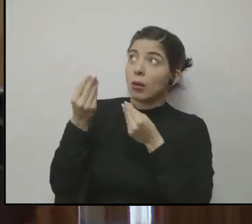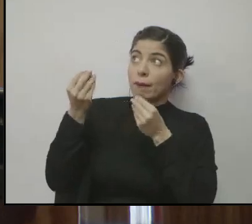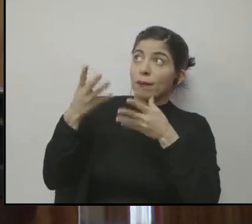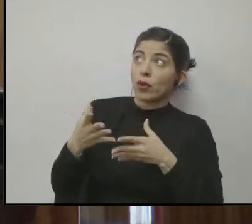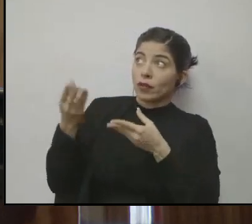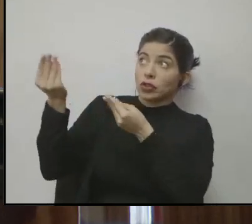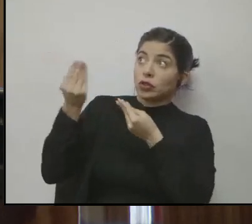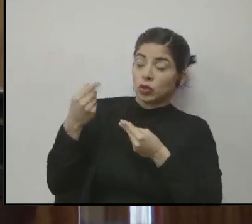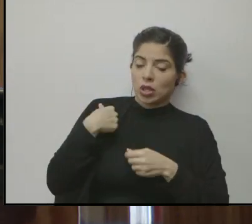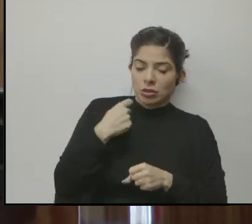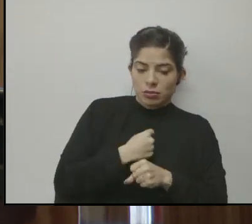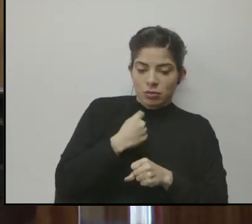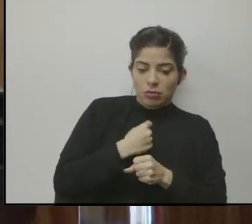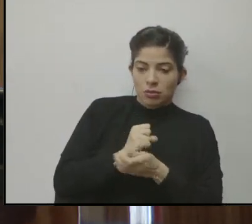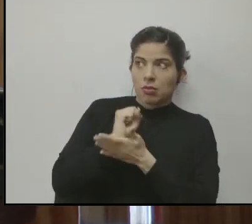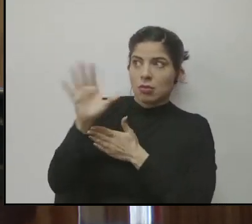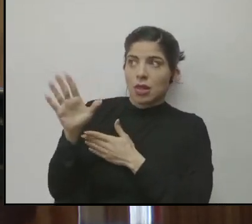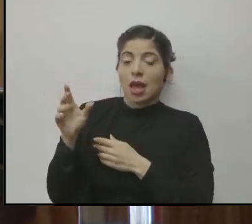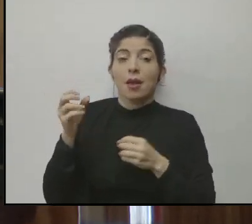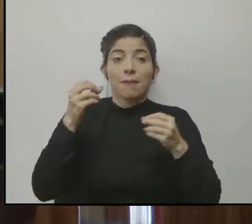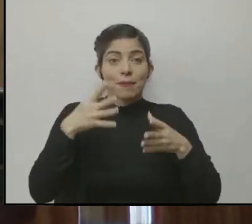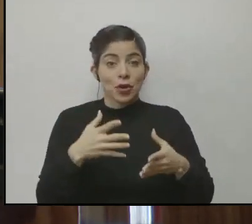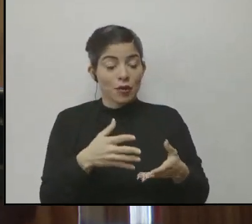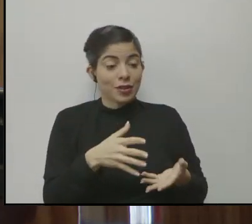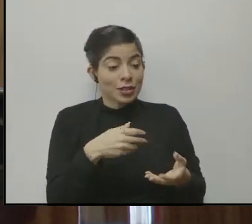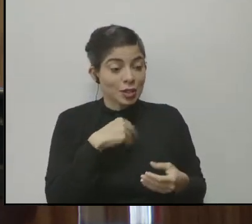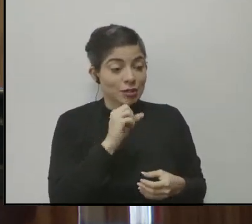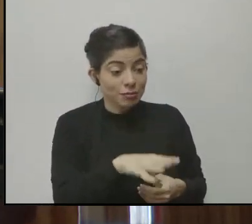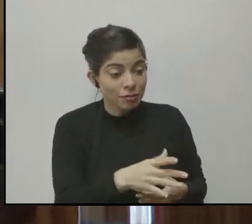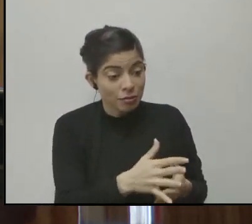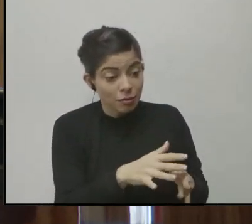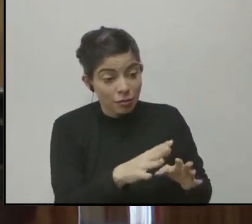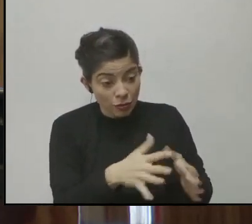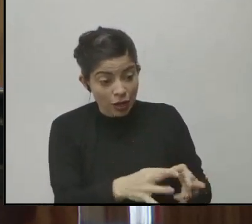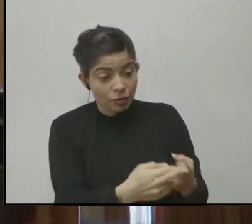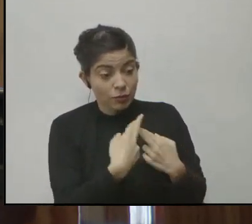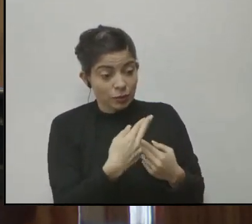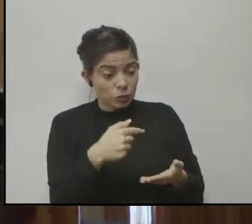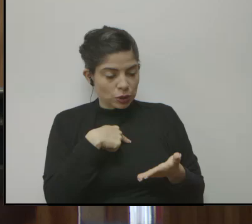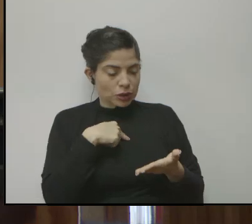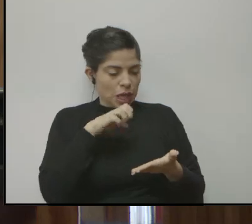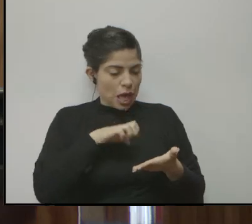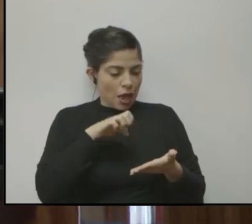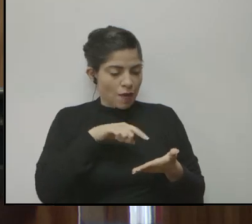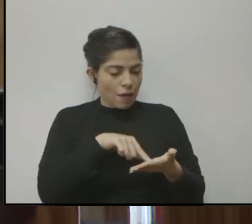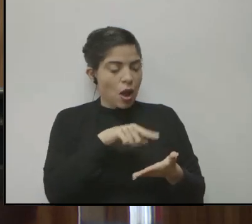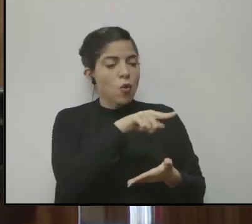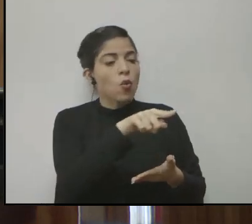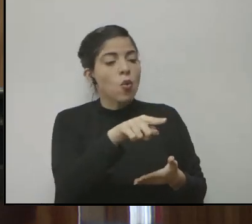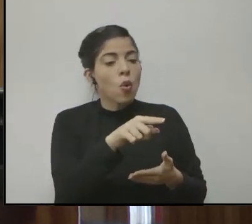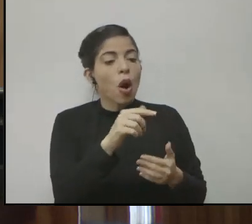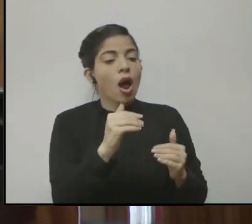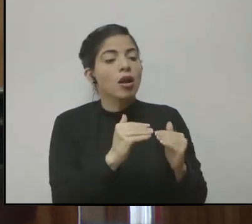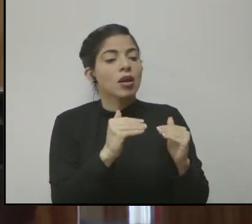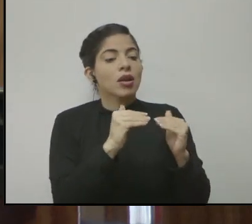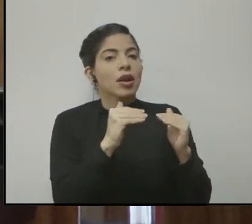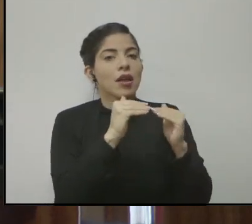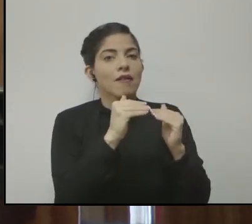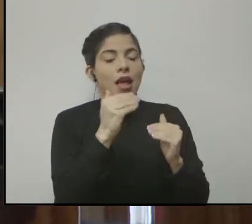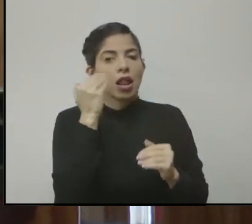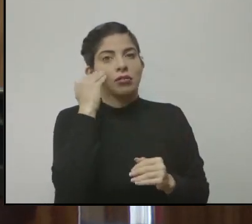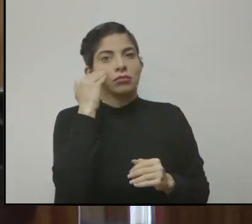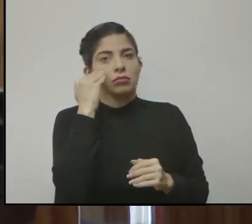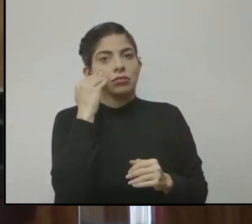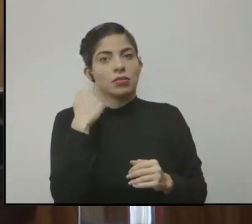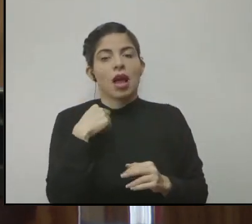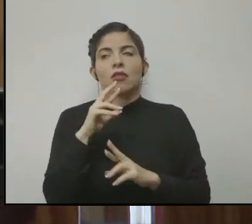docentes, para que el docente haga esa valoración, determine cuál es el nivel de desempeño que tiene el estudiante y pueda decirnos